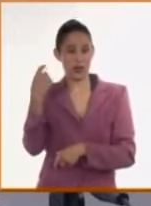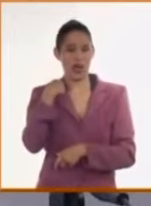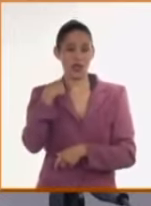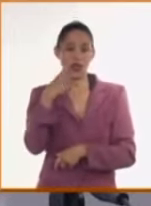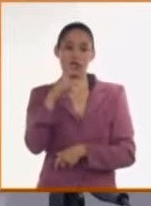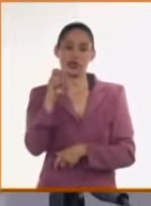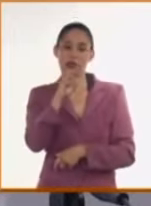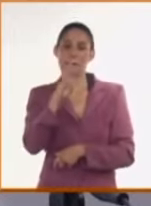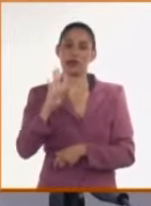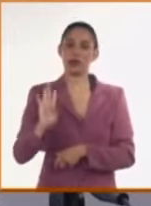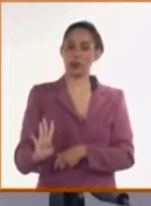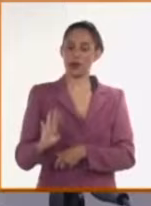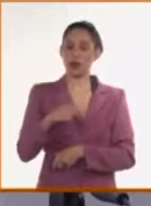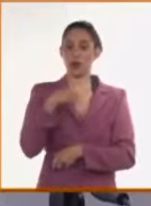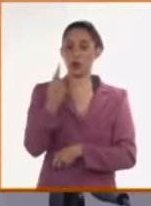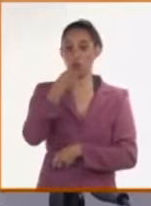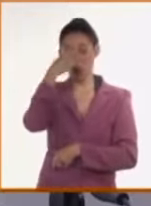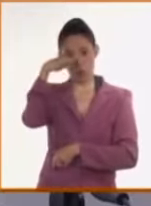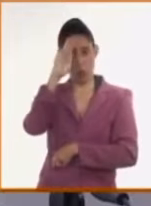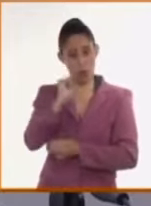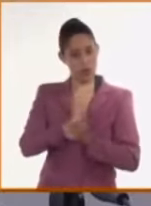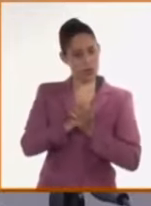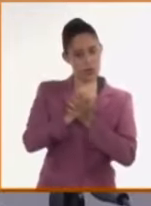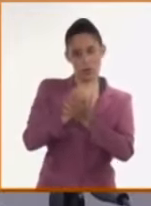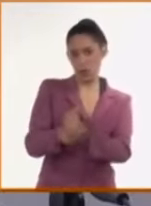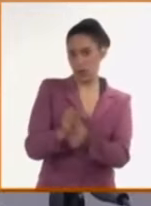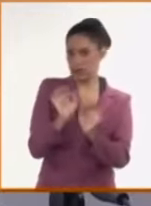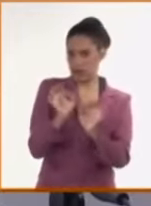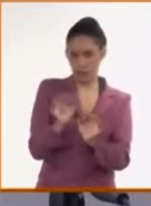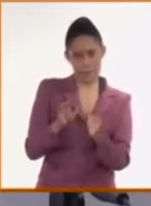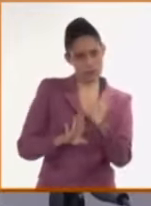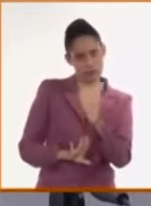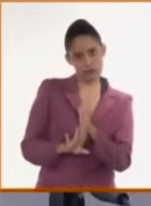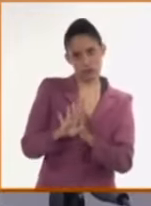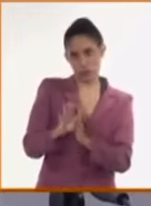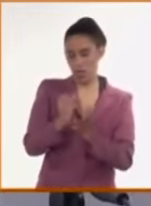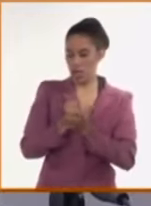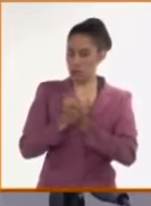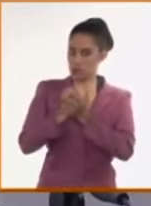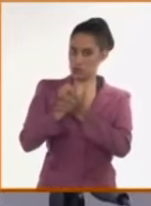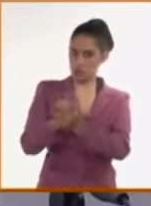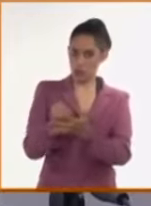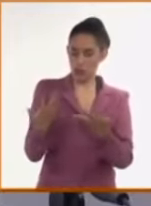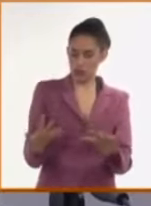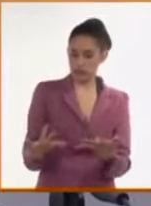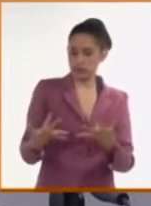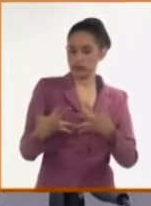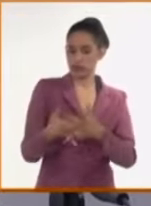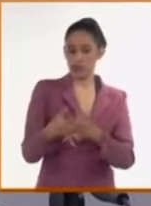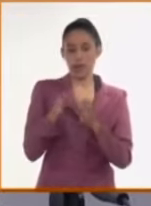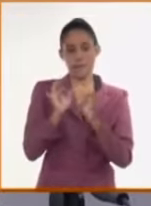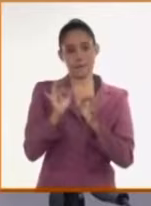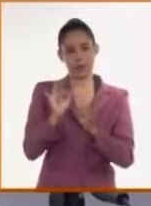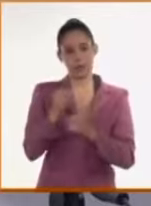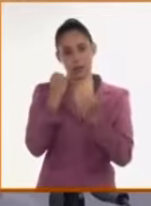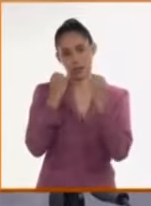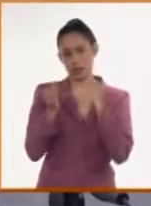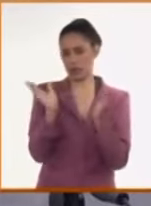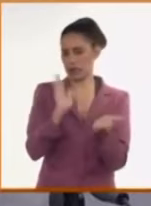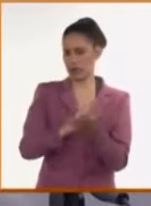Y Cuba ha brindado y brinda hoy cooperación solidaria y desinteresada.